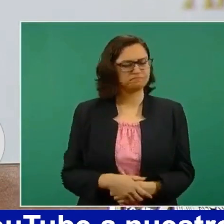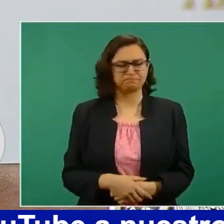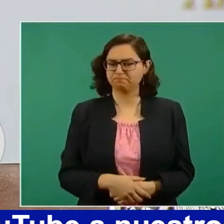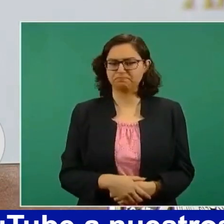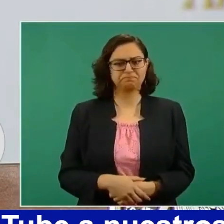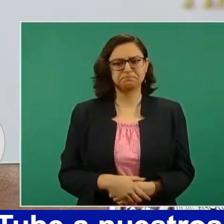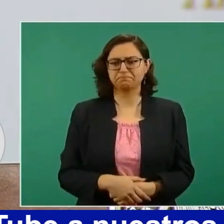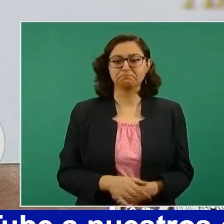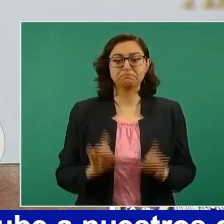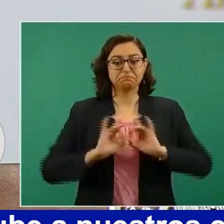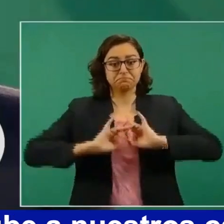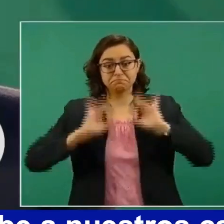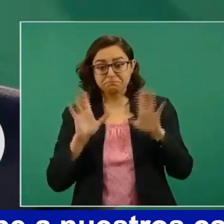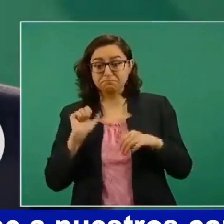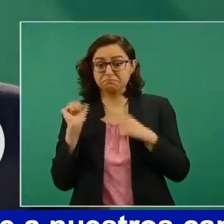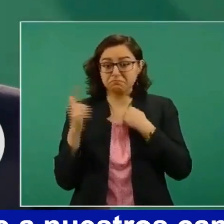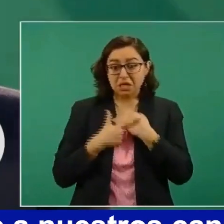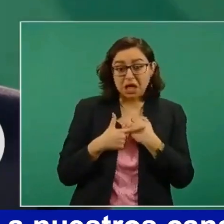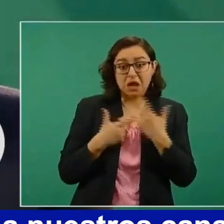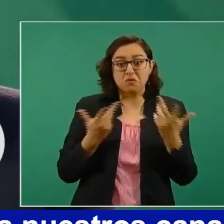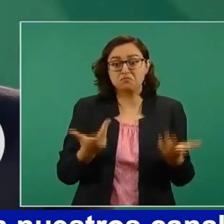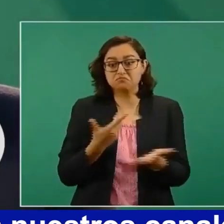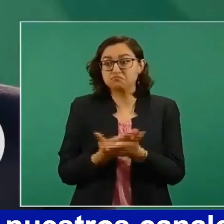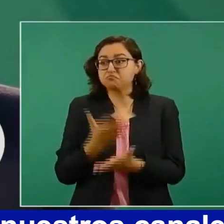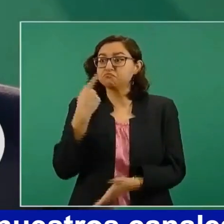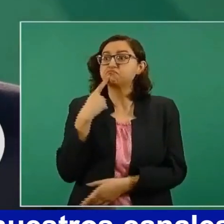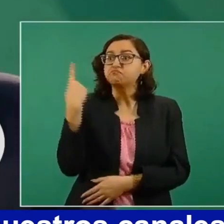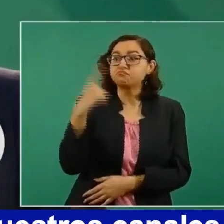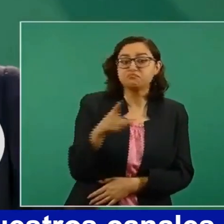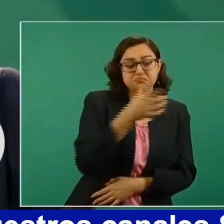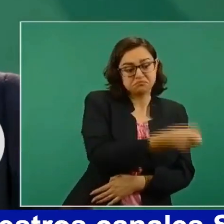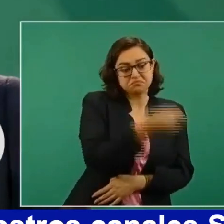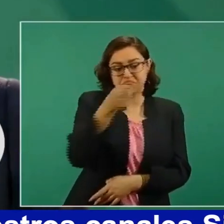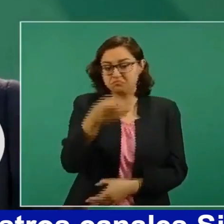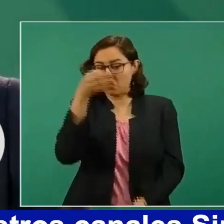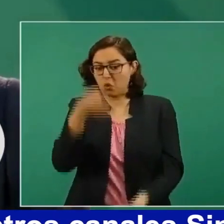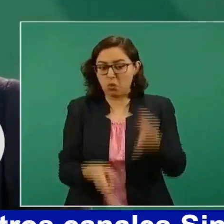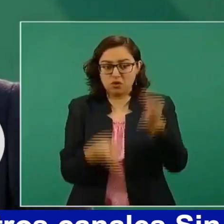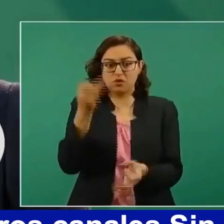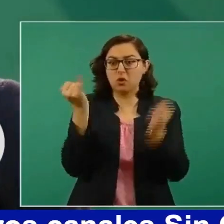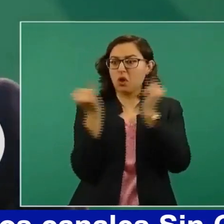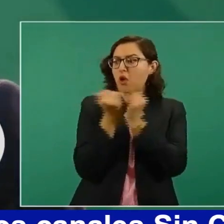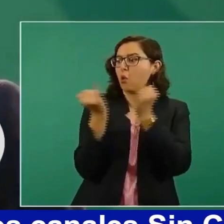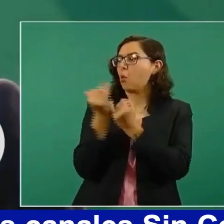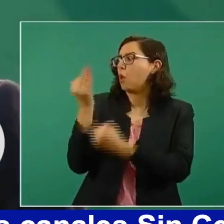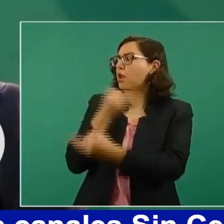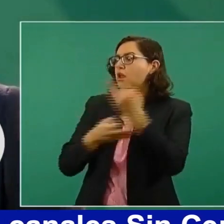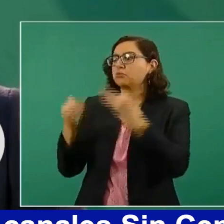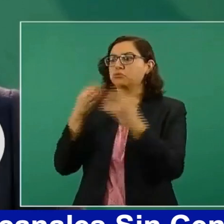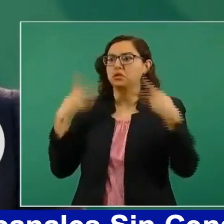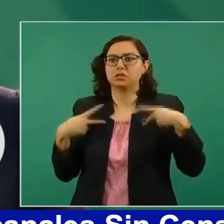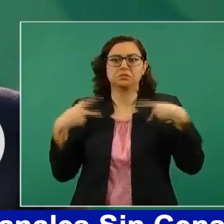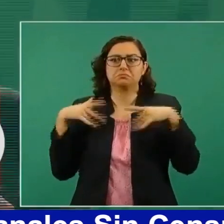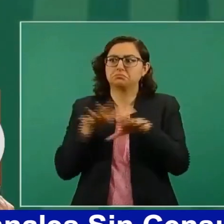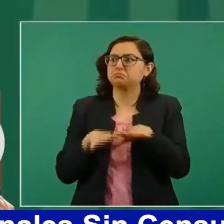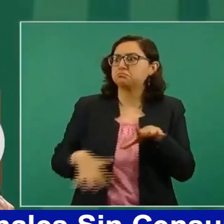por cualquier delito como cualquier otro ciudadano. Eso no sucedía.